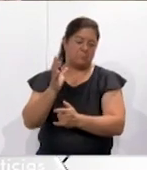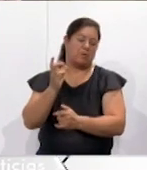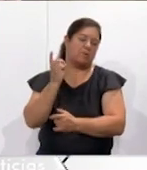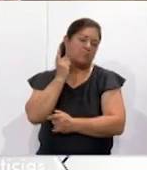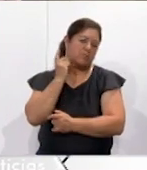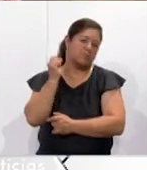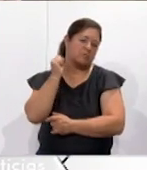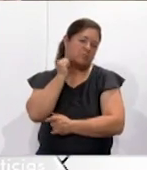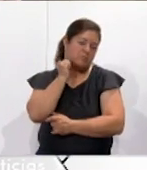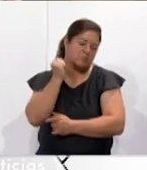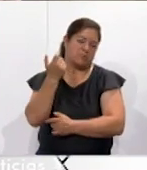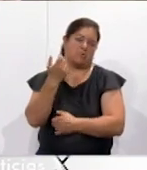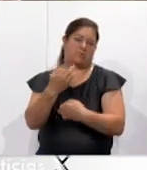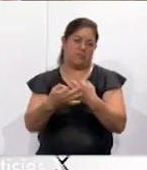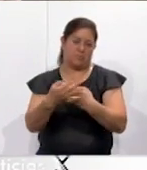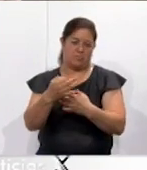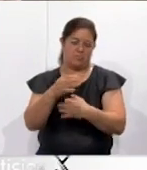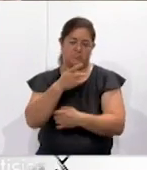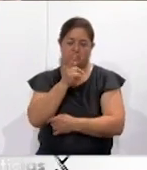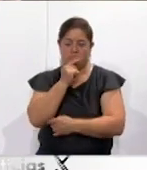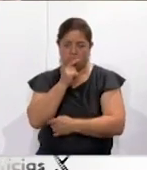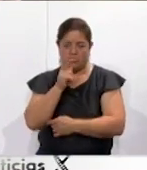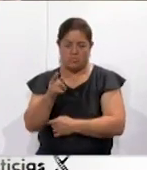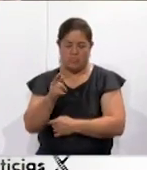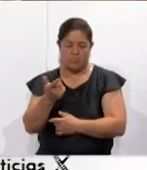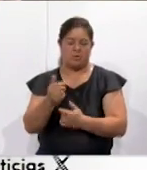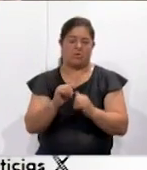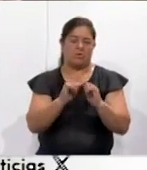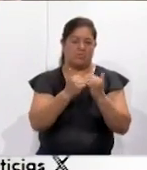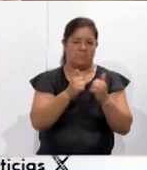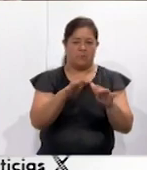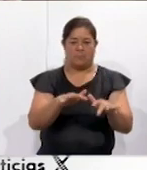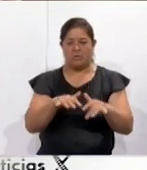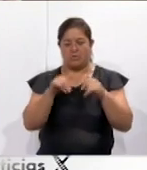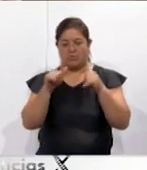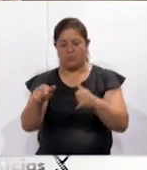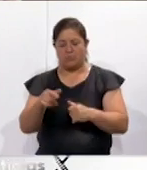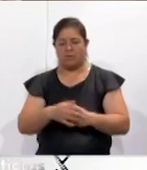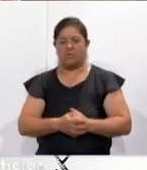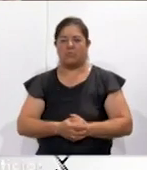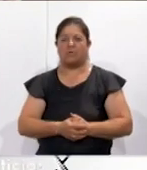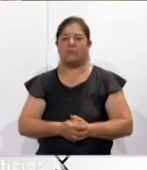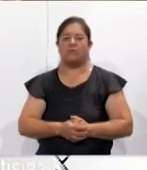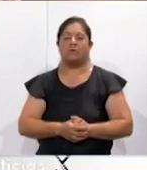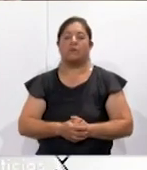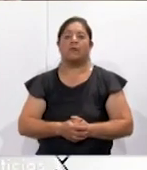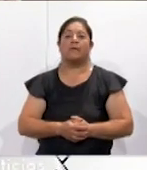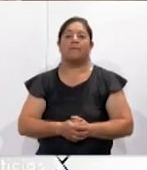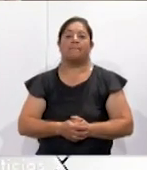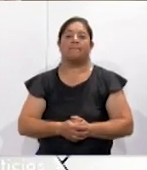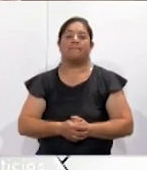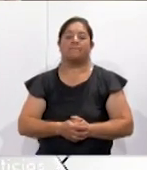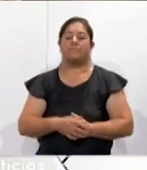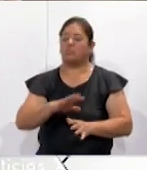judicial, organismos autónomos, fe y comisos, fondos públicos, cualquier persona física o moral que ejerza